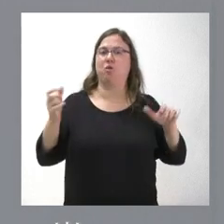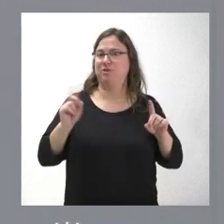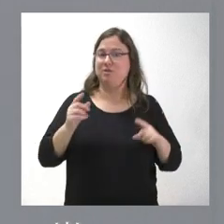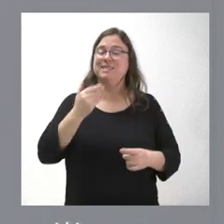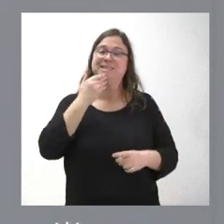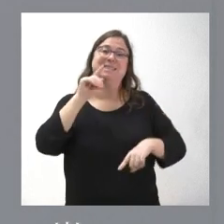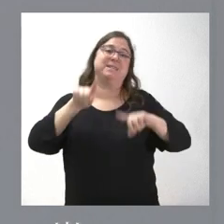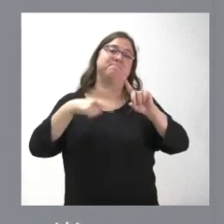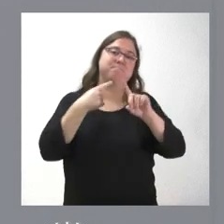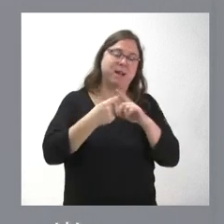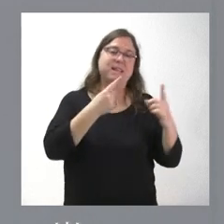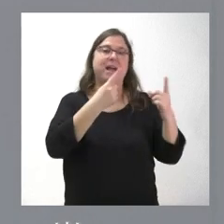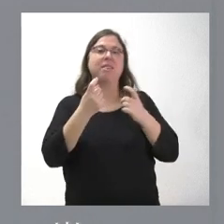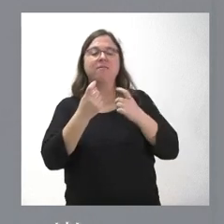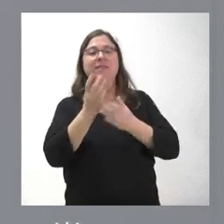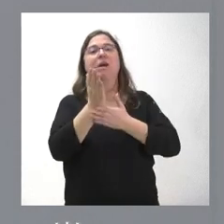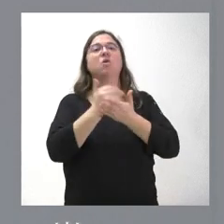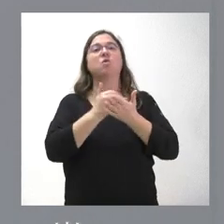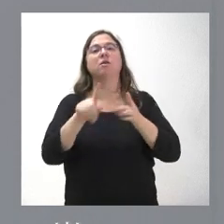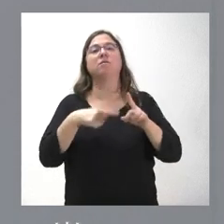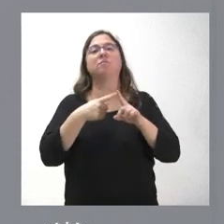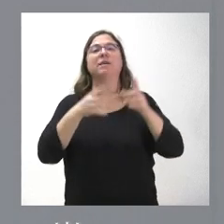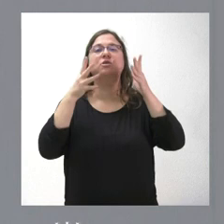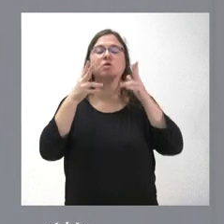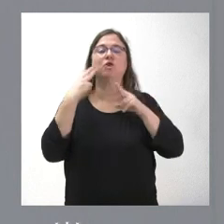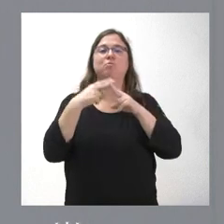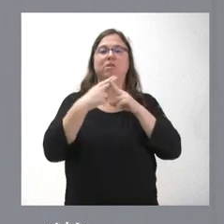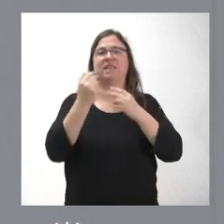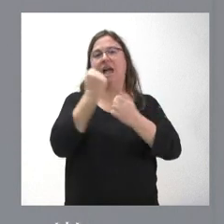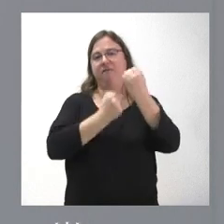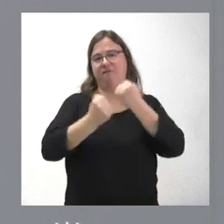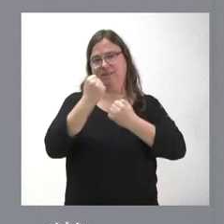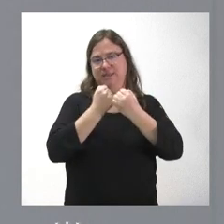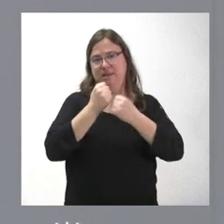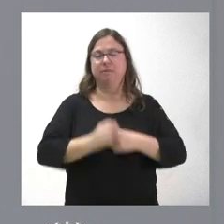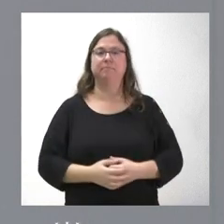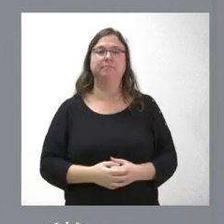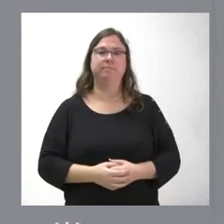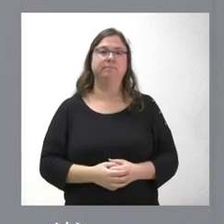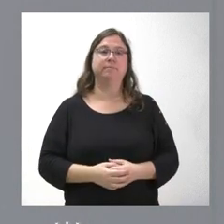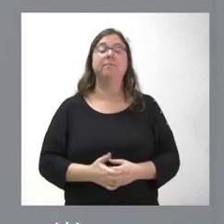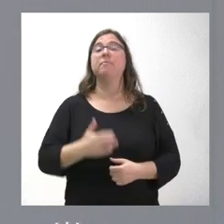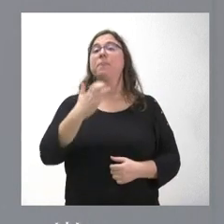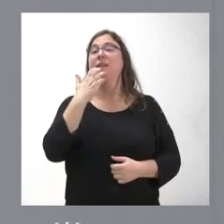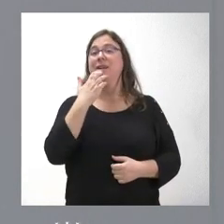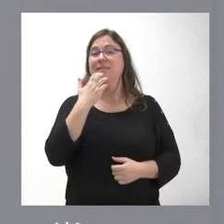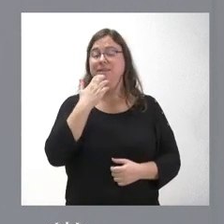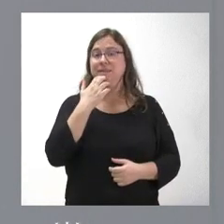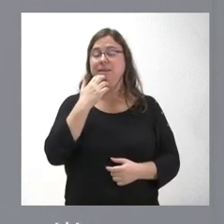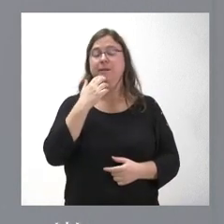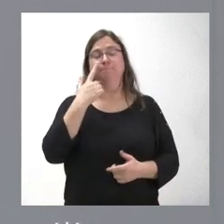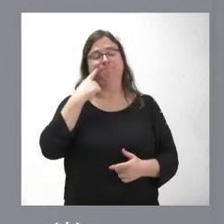contar con las comunidades autónomas y sin contar con el Consejo de Política Fiscal y Financiera. Y, por tanto, sin perjuicio de que, lógicamente, somos